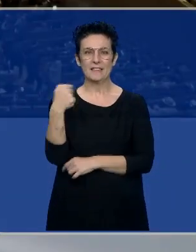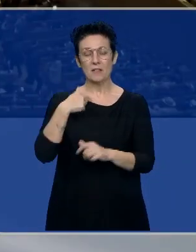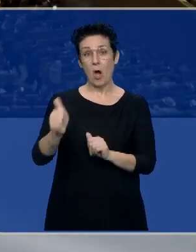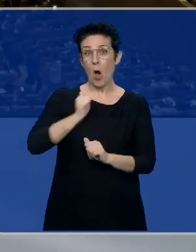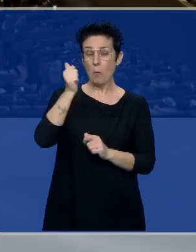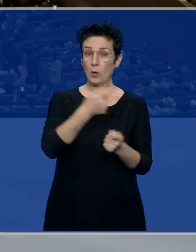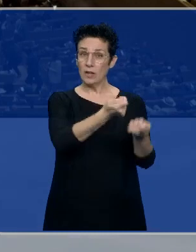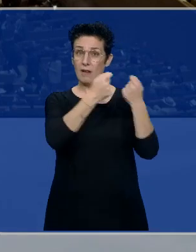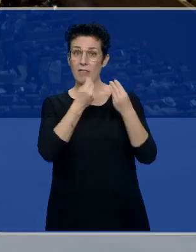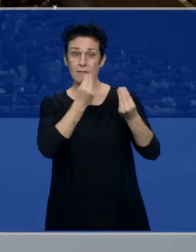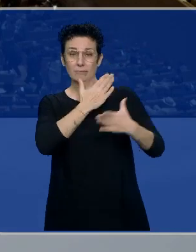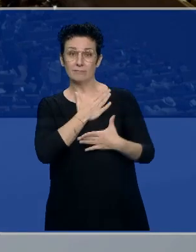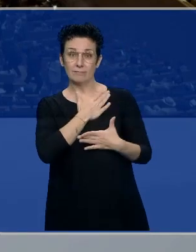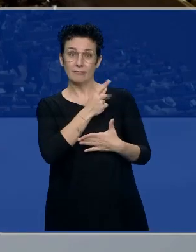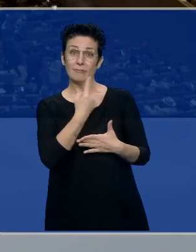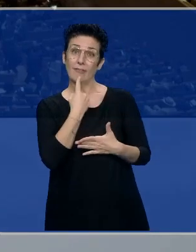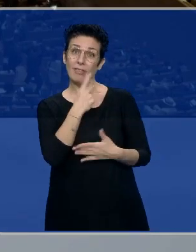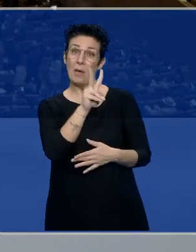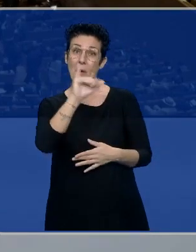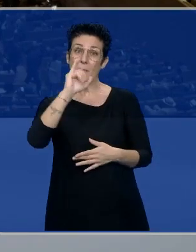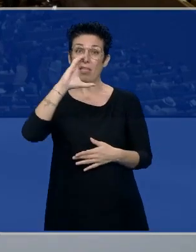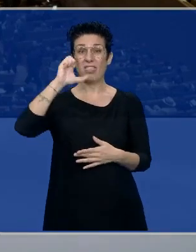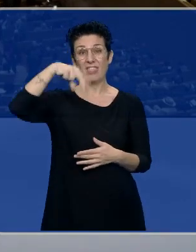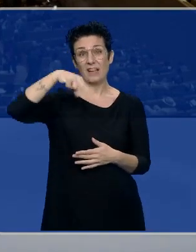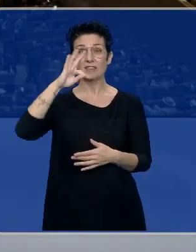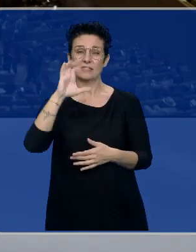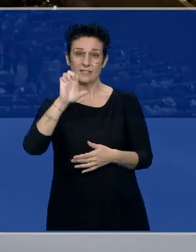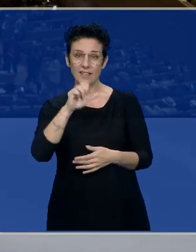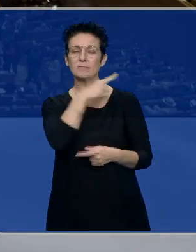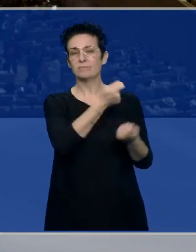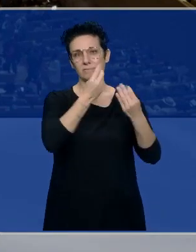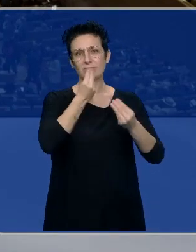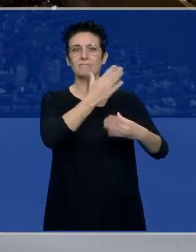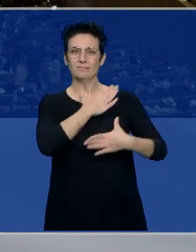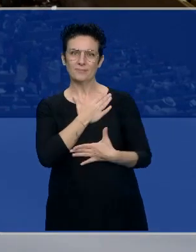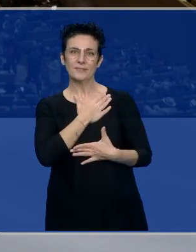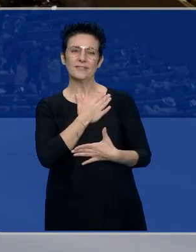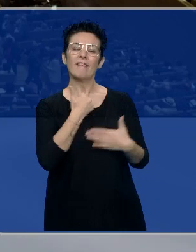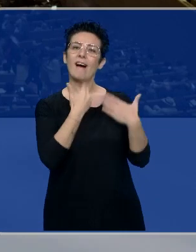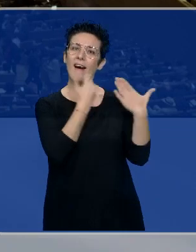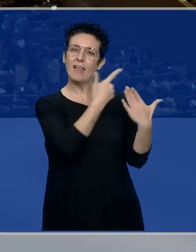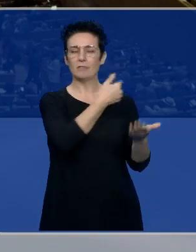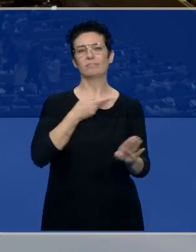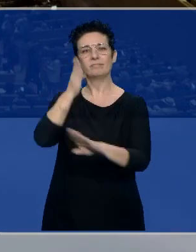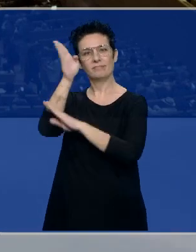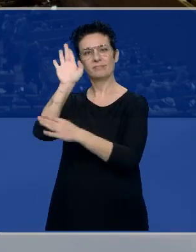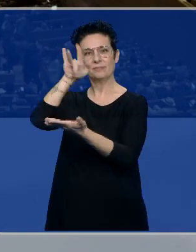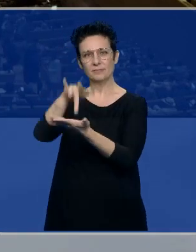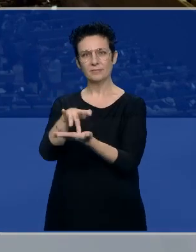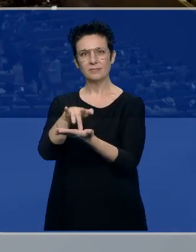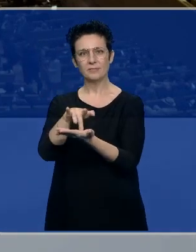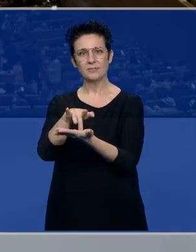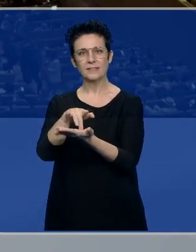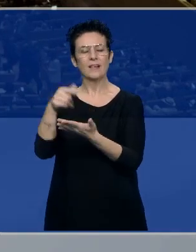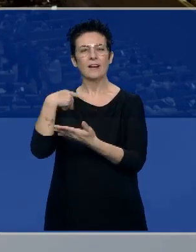oportunidad a Vicente Díez, a quien descansa en paz y a quien agradezco muchísimo desde aquí, aquella oportunidad, y él me